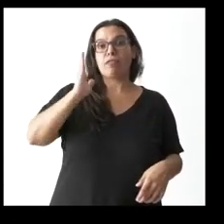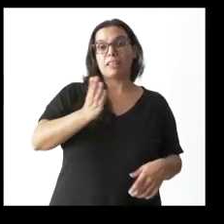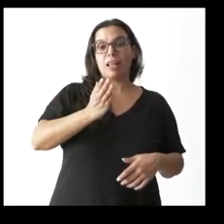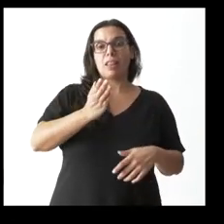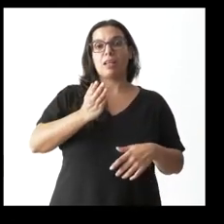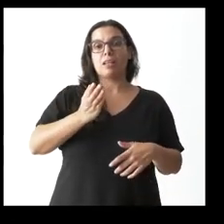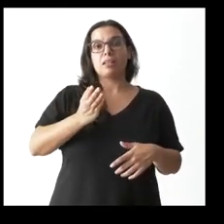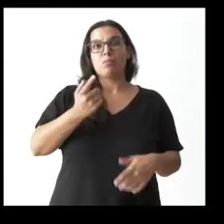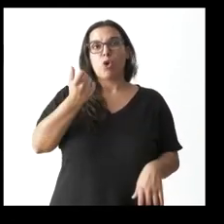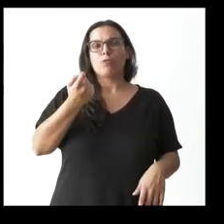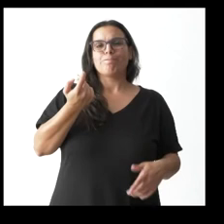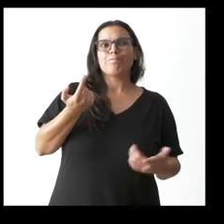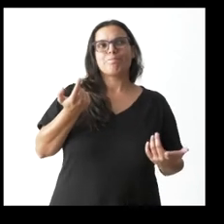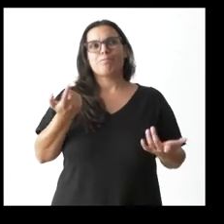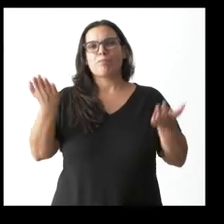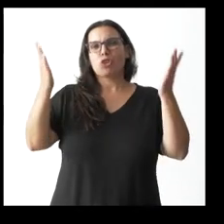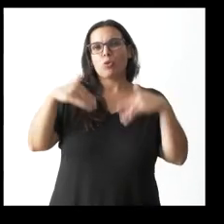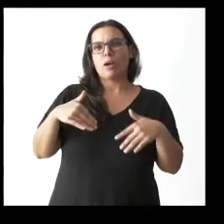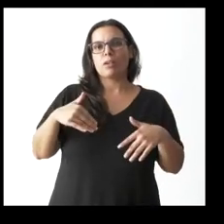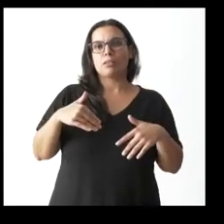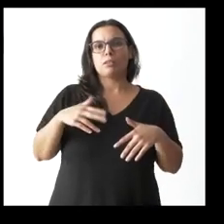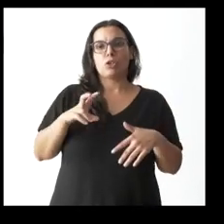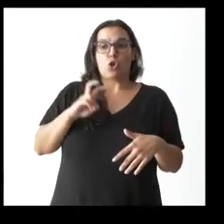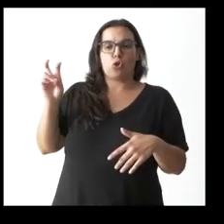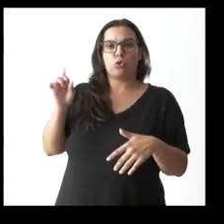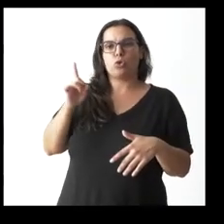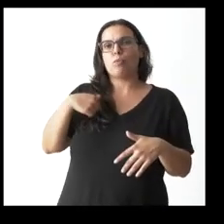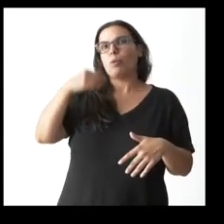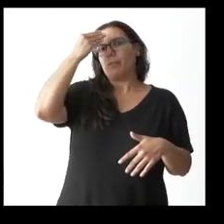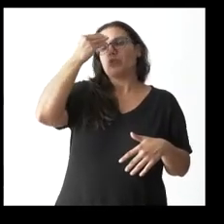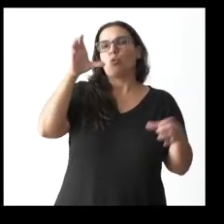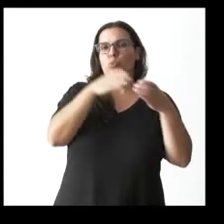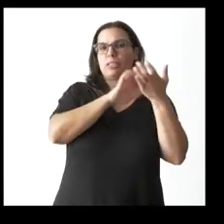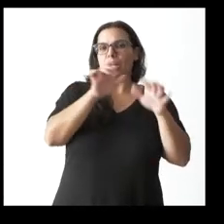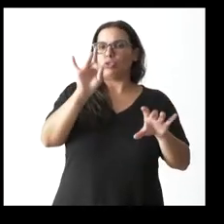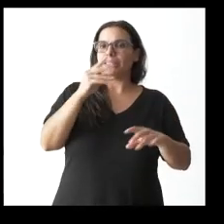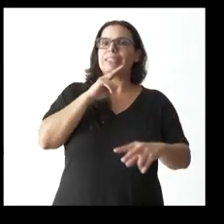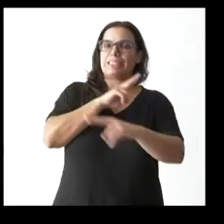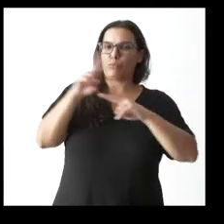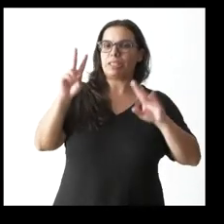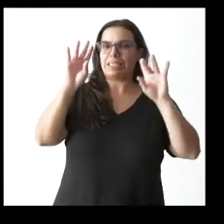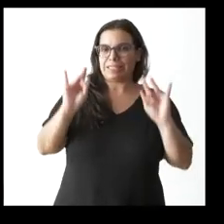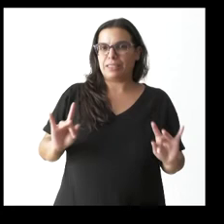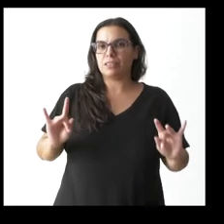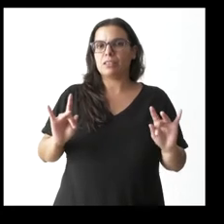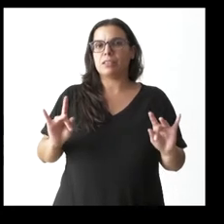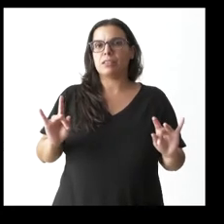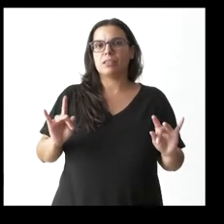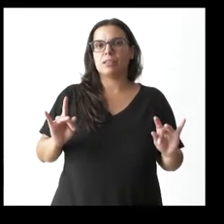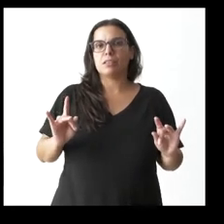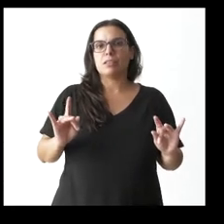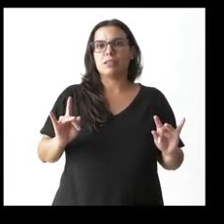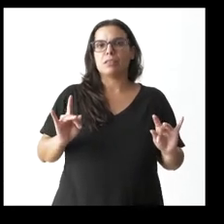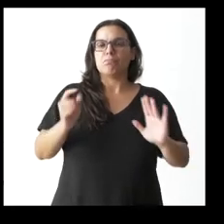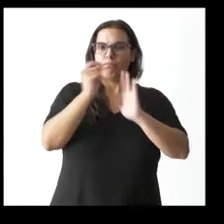ha echado falta quizá eso no por la otra parte que yo creo que la Junta efectivamente ha respondido con